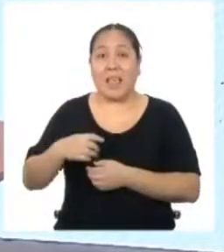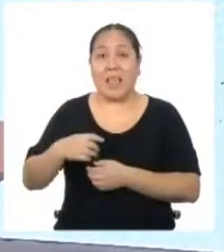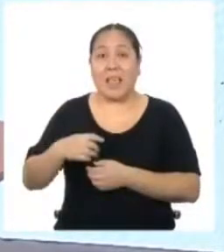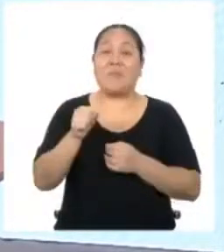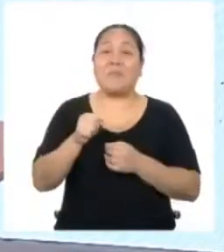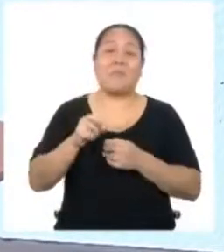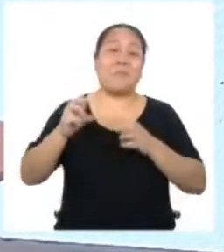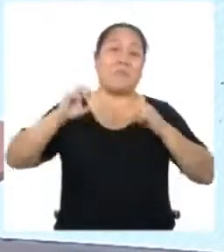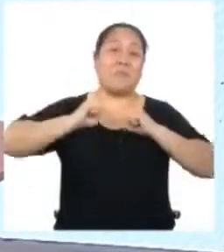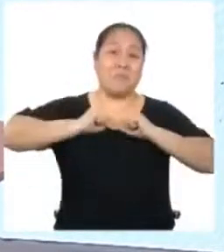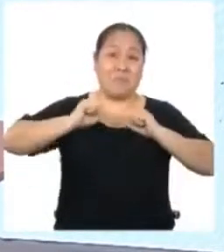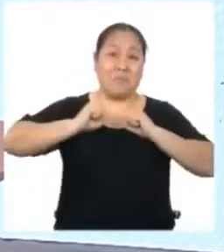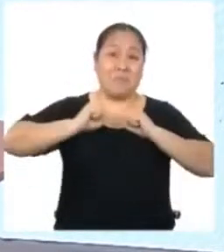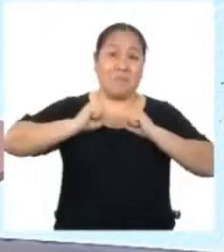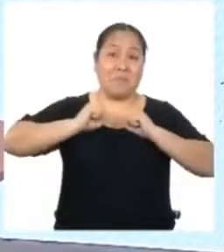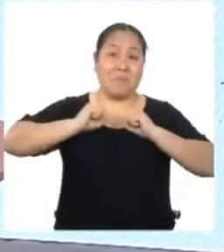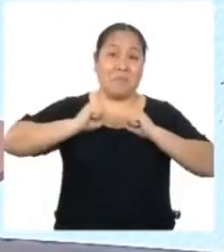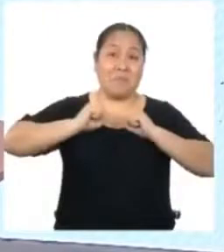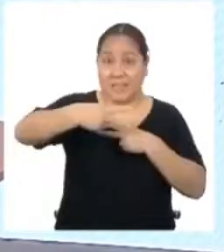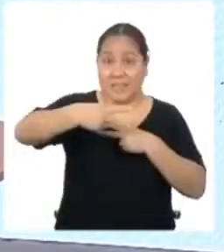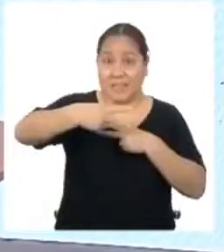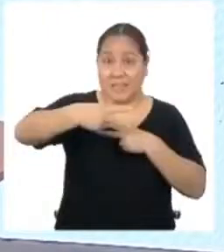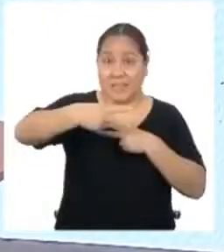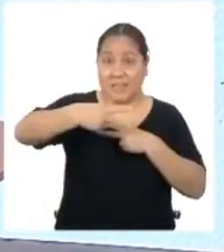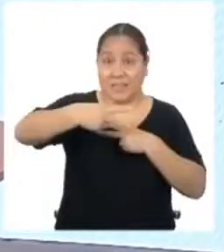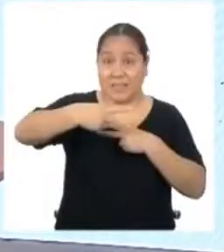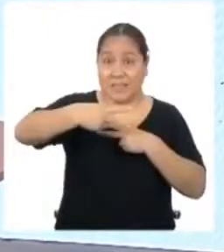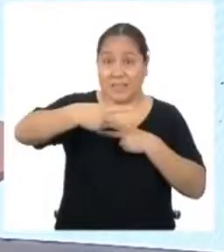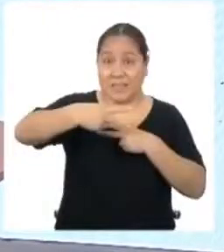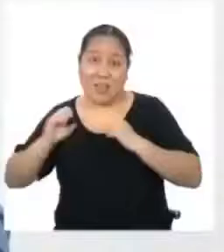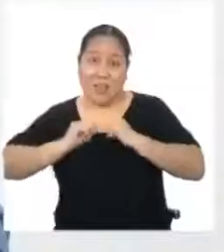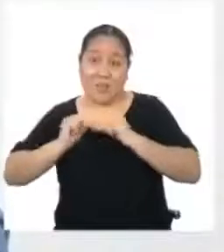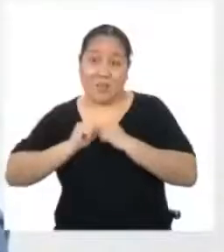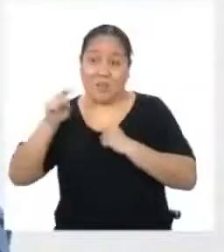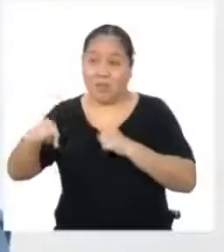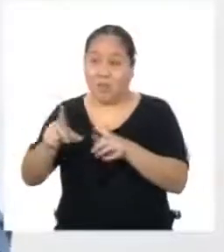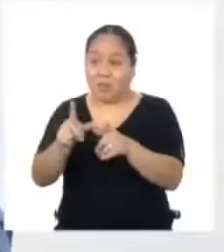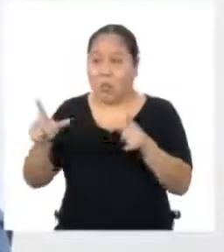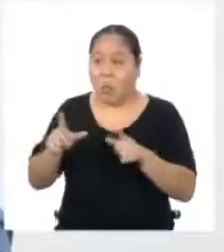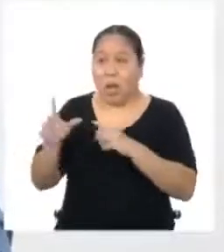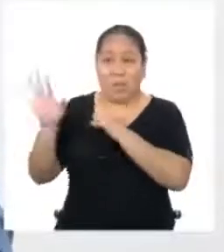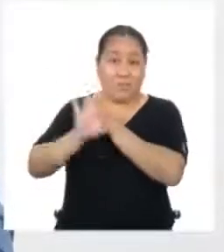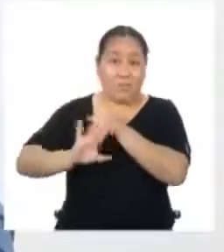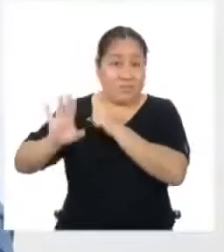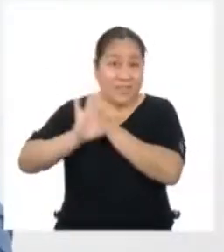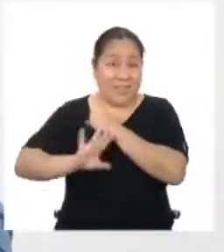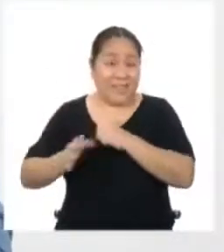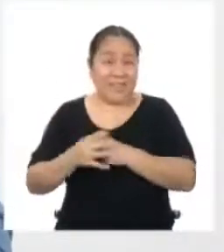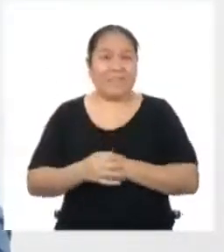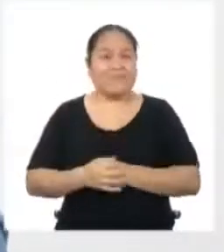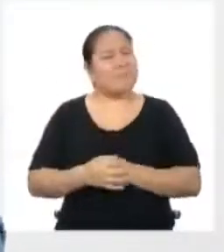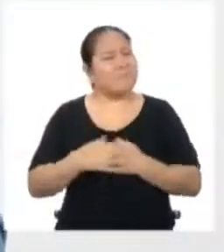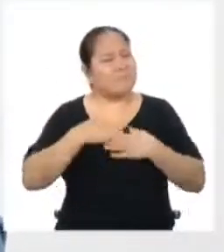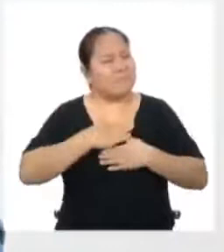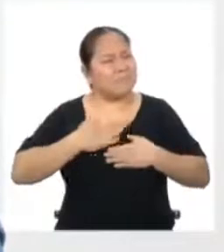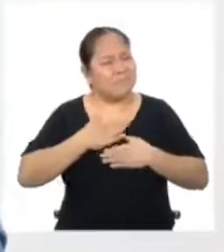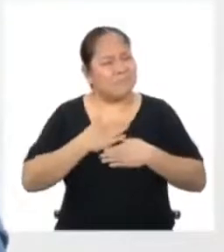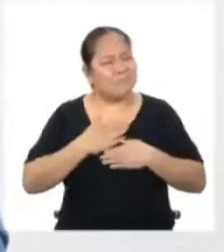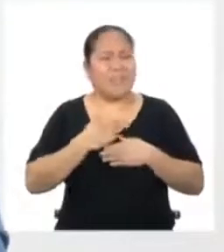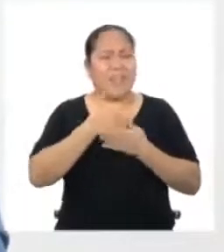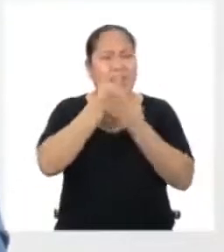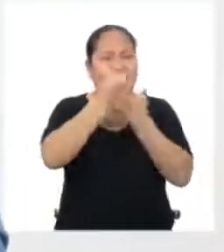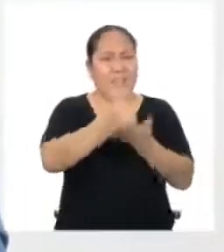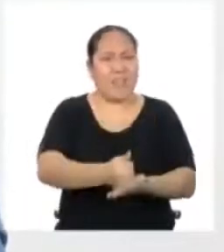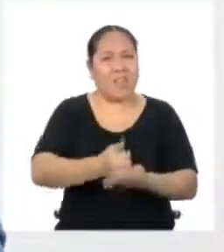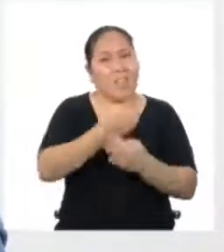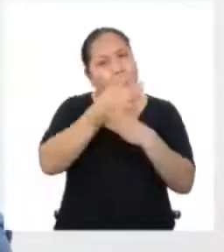deporte en un espacio más bonito Y lo más importante de todo Más seguro Un gusto haber podido ayudarte y compartir lo que sé Con mis